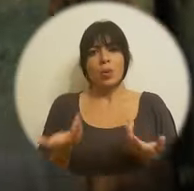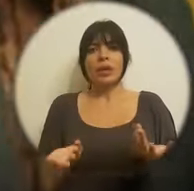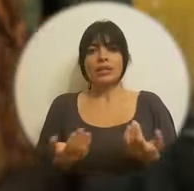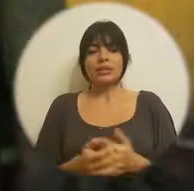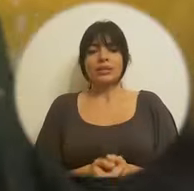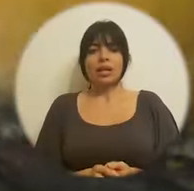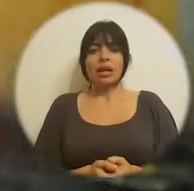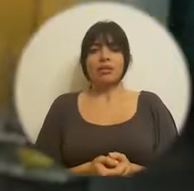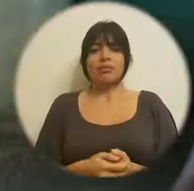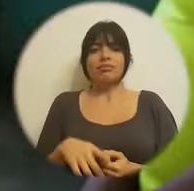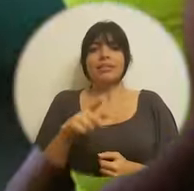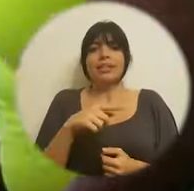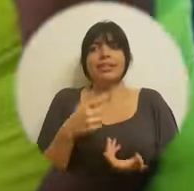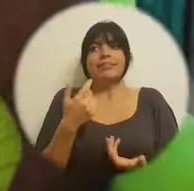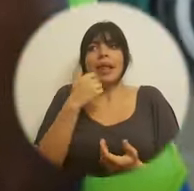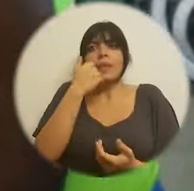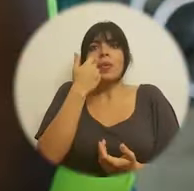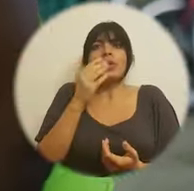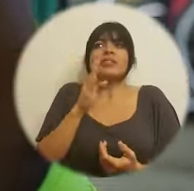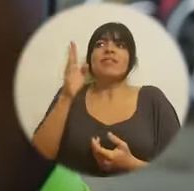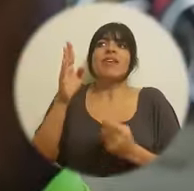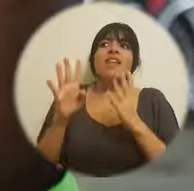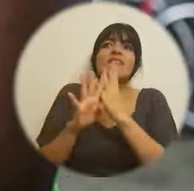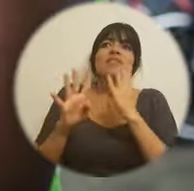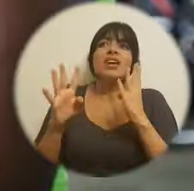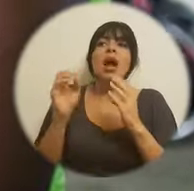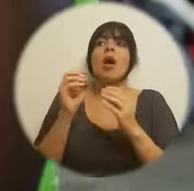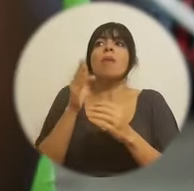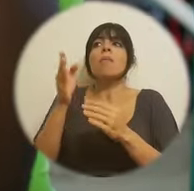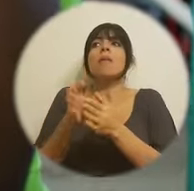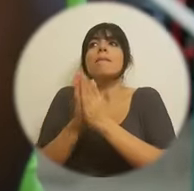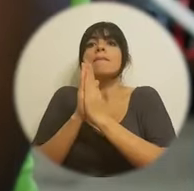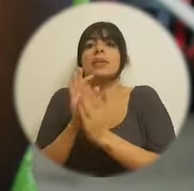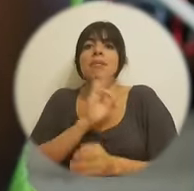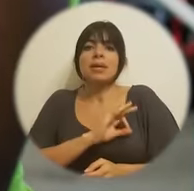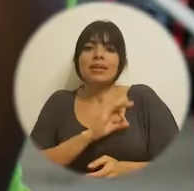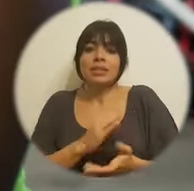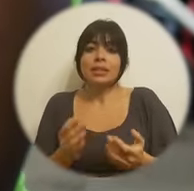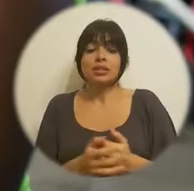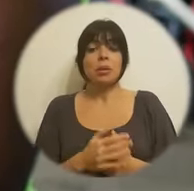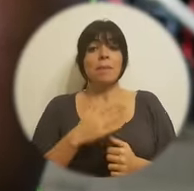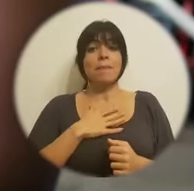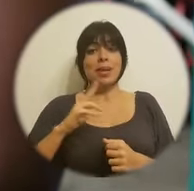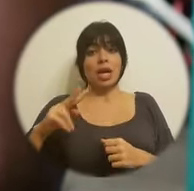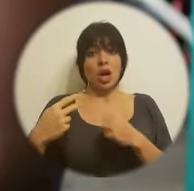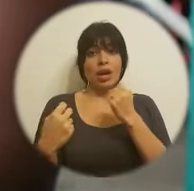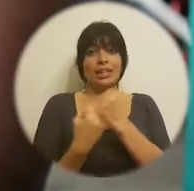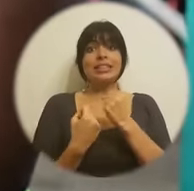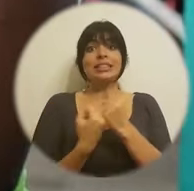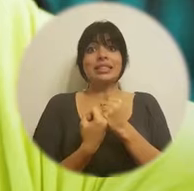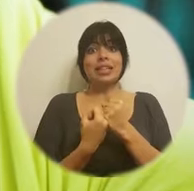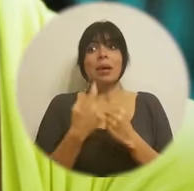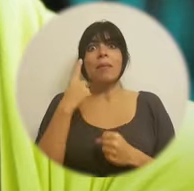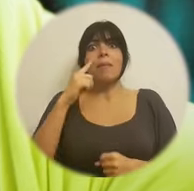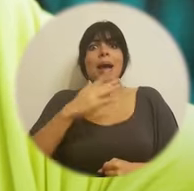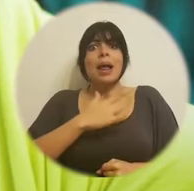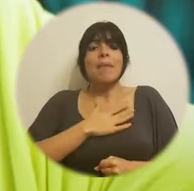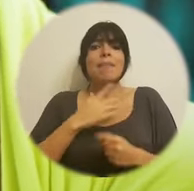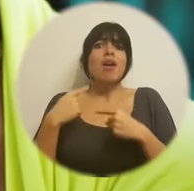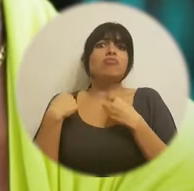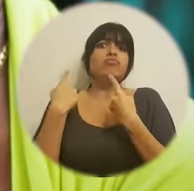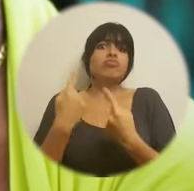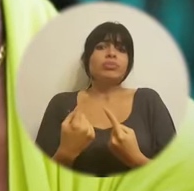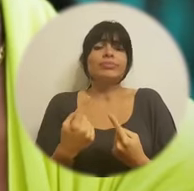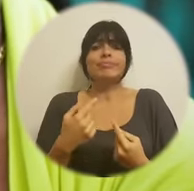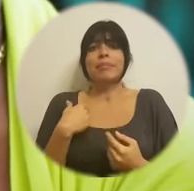vergüenza, ¿verdad?, ir a hacer las filas o a solicitar un beneficio. Mi cogestora para mí ha